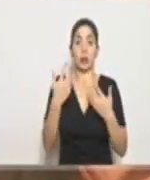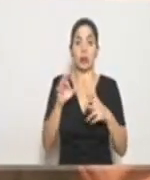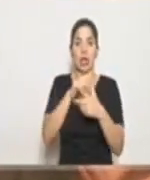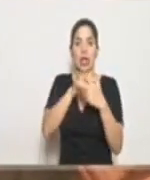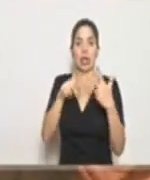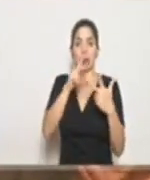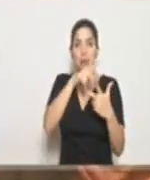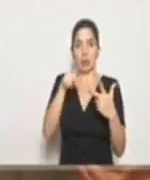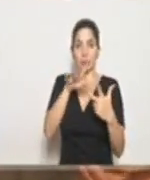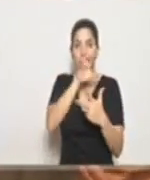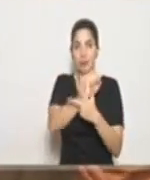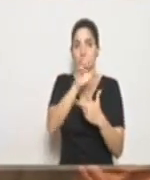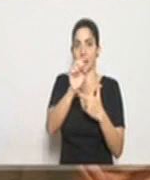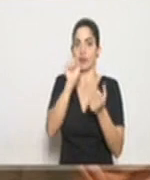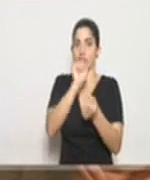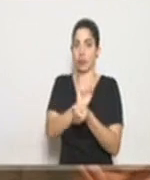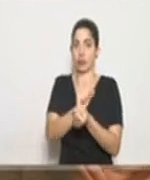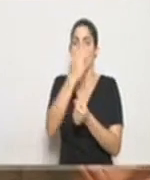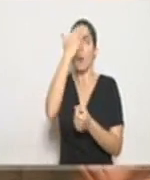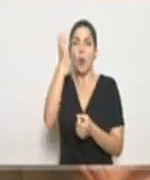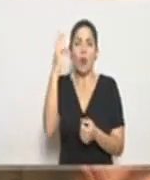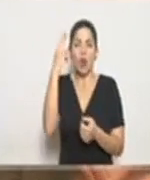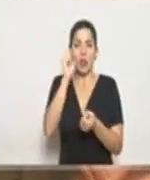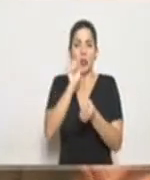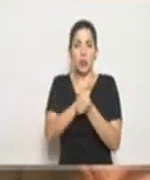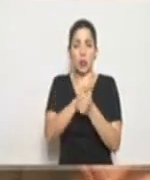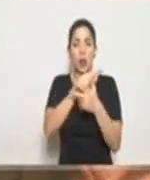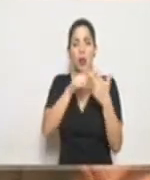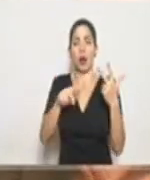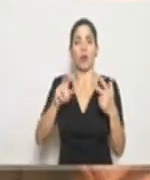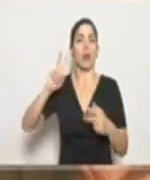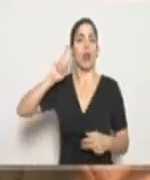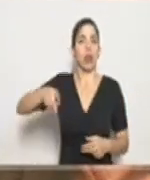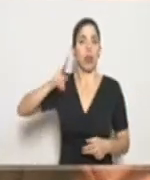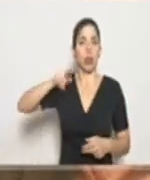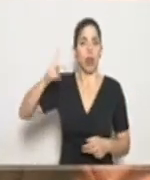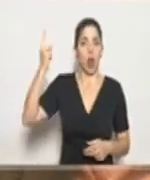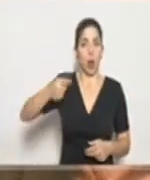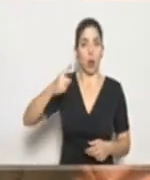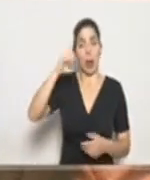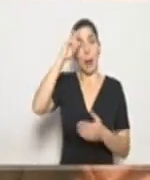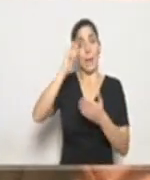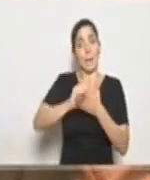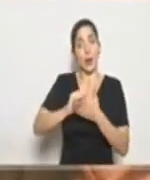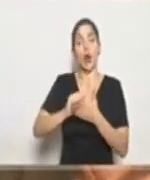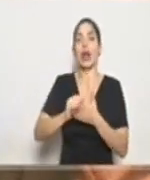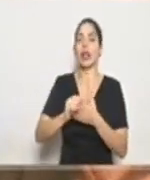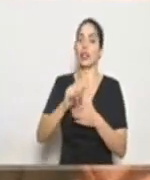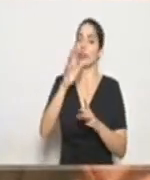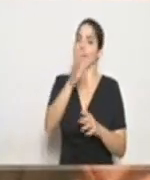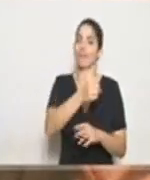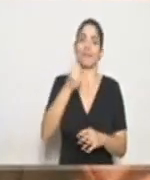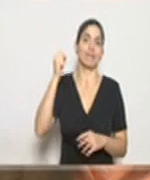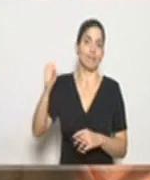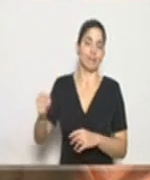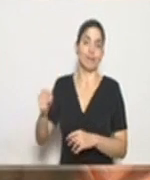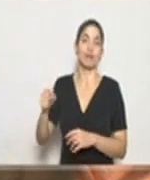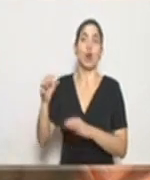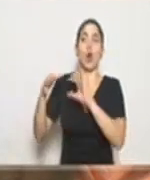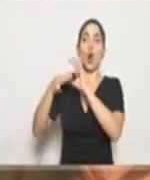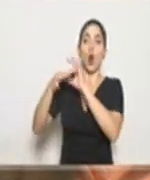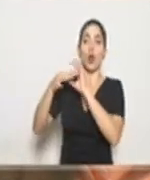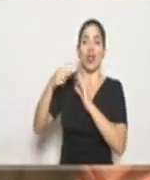señor Viceministro de Educación. Que no han respetado las disposiciones y, por eso, se les detiene, se les prida de libertad y una coordinación con la